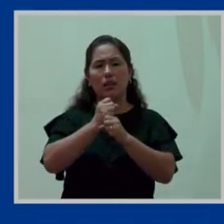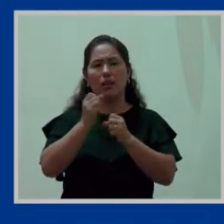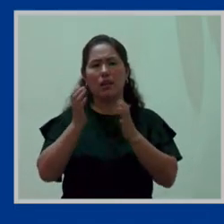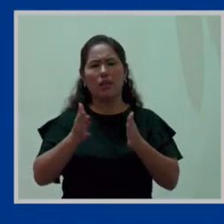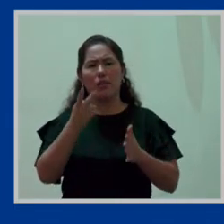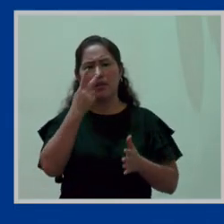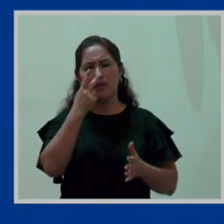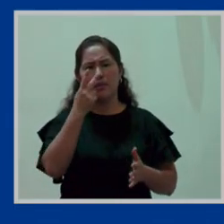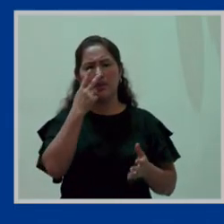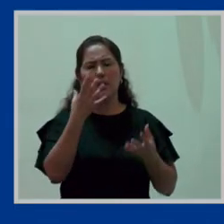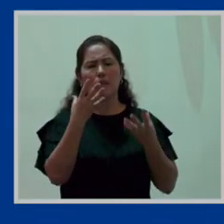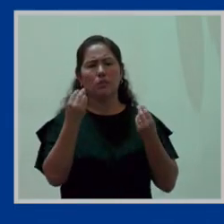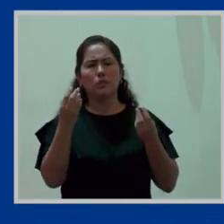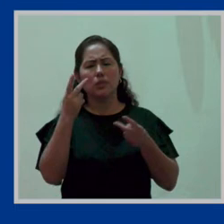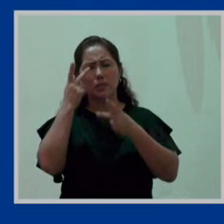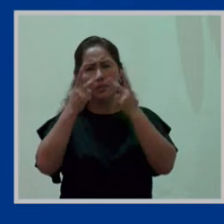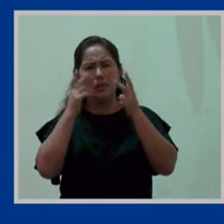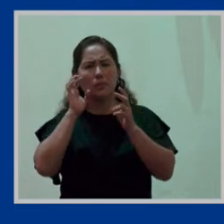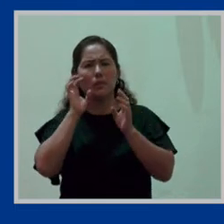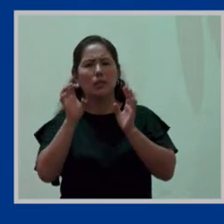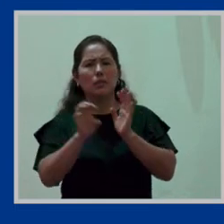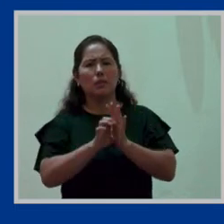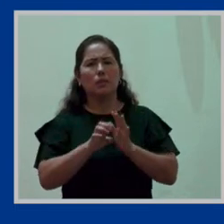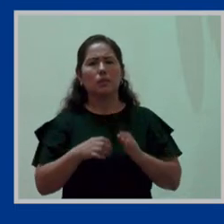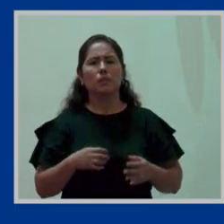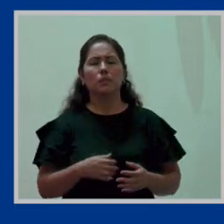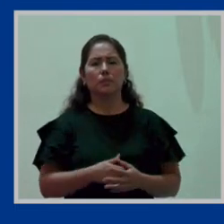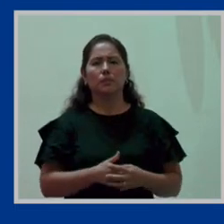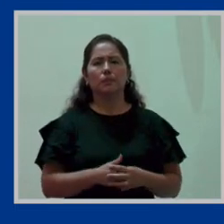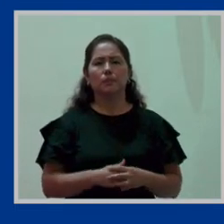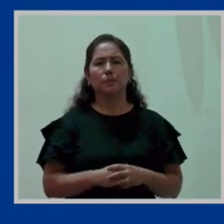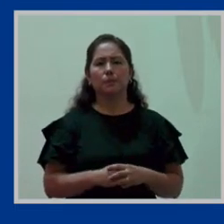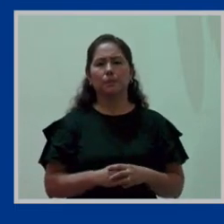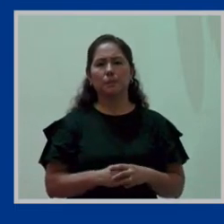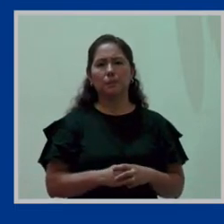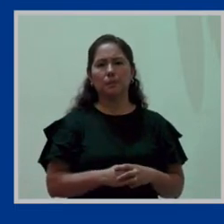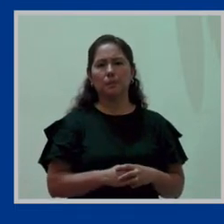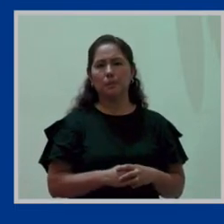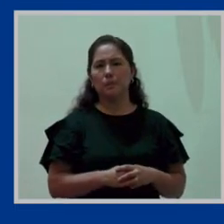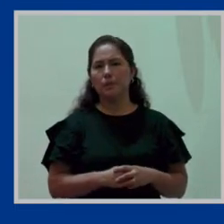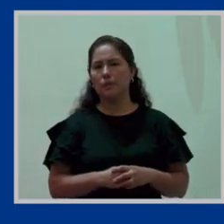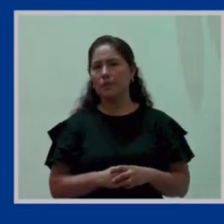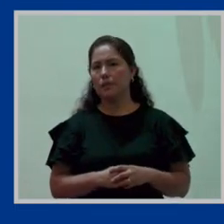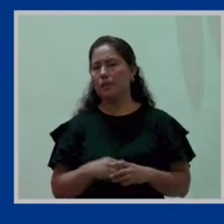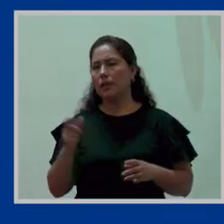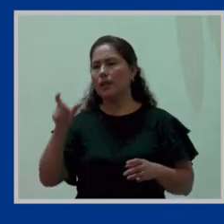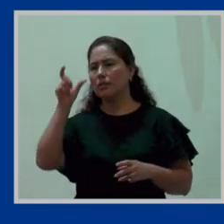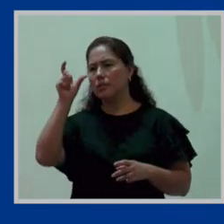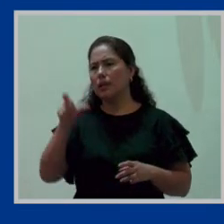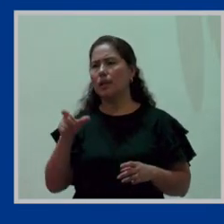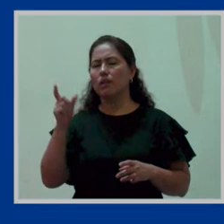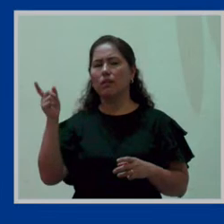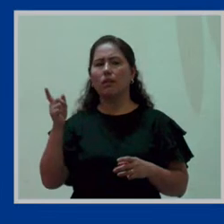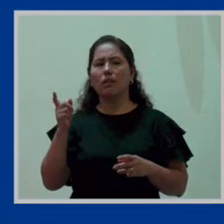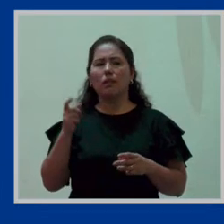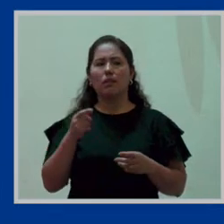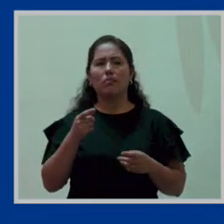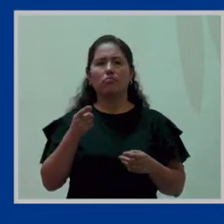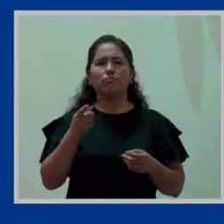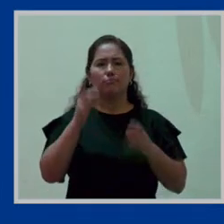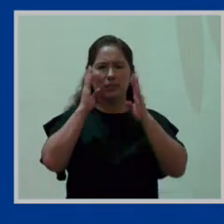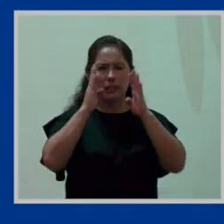en algunas visitas, por ejemplo, voy a decirlo, a la sunata, personal que atiende público y